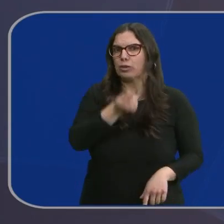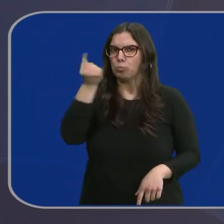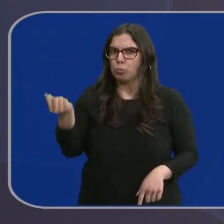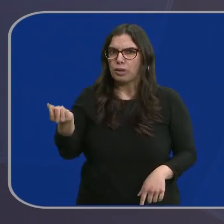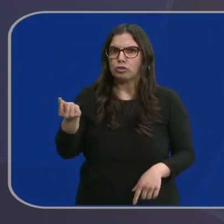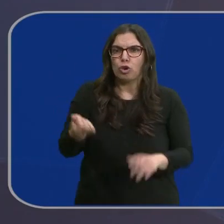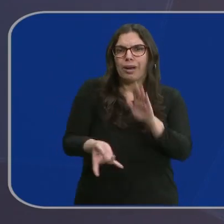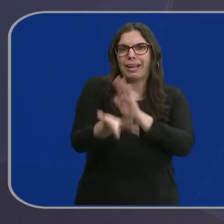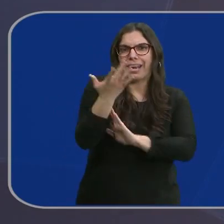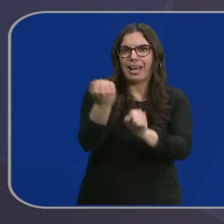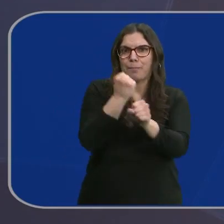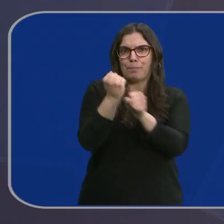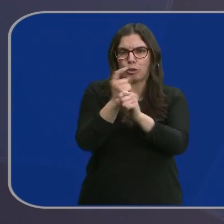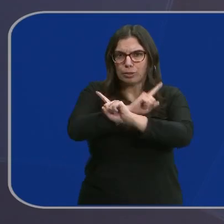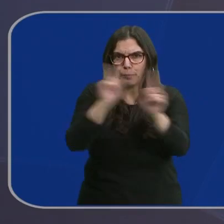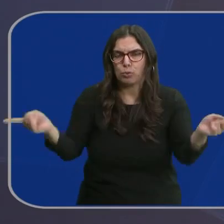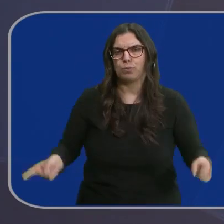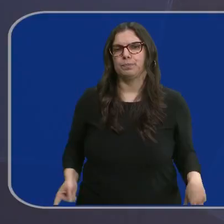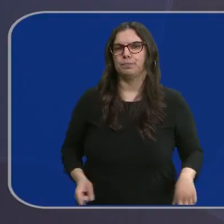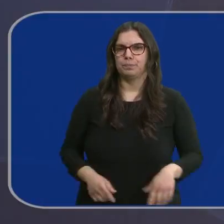presupuestos que generen empleo.